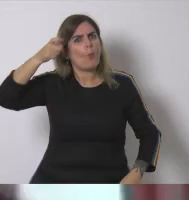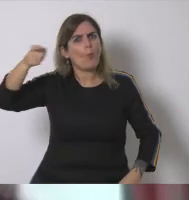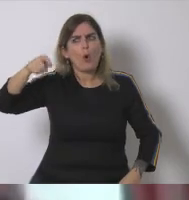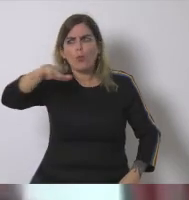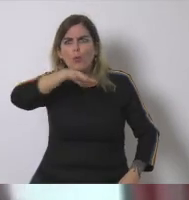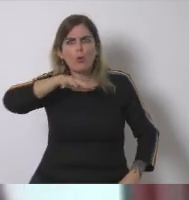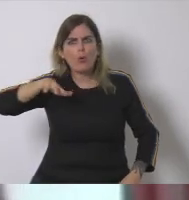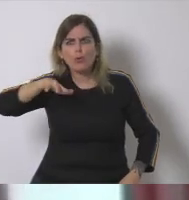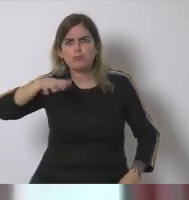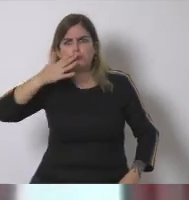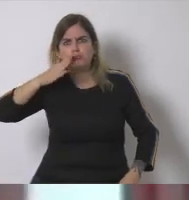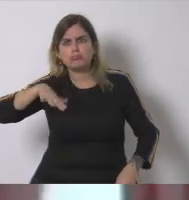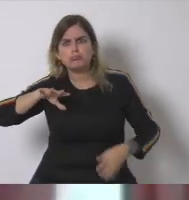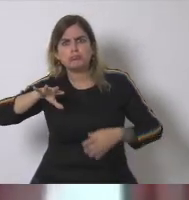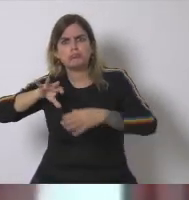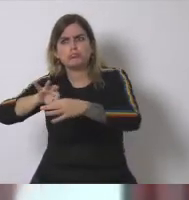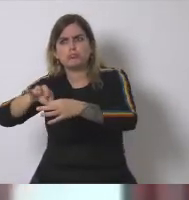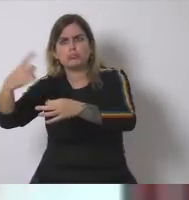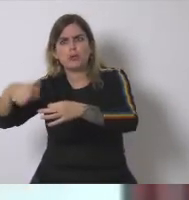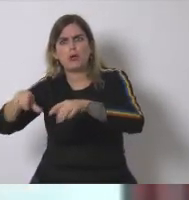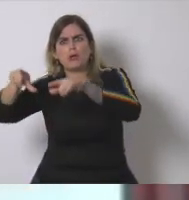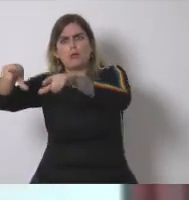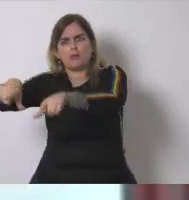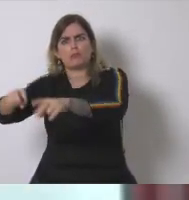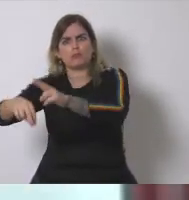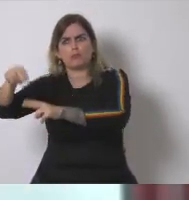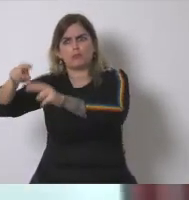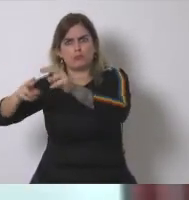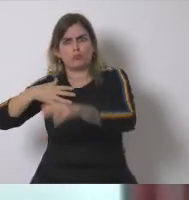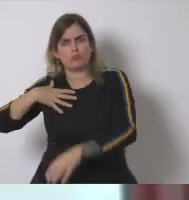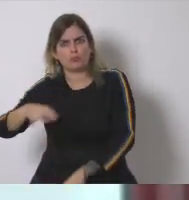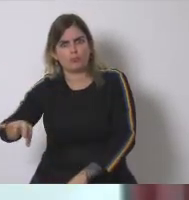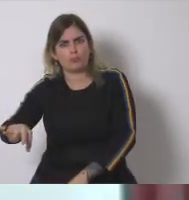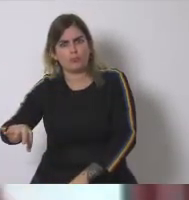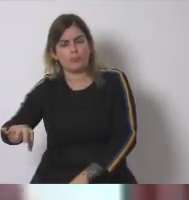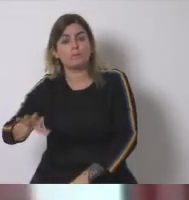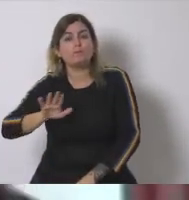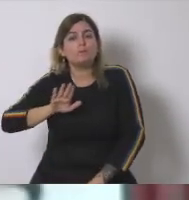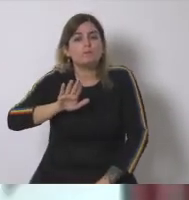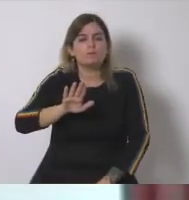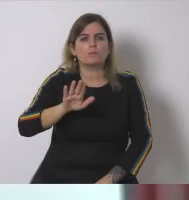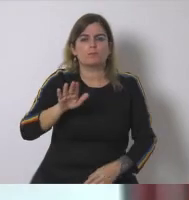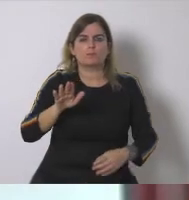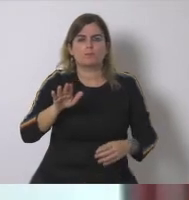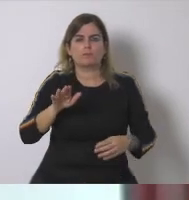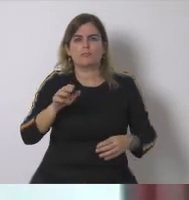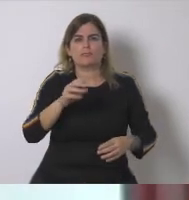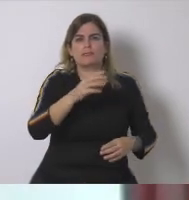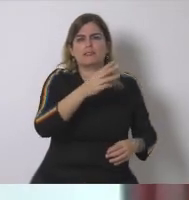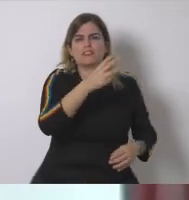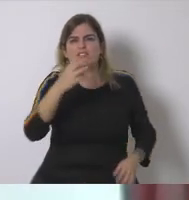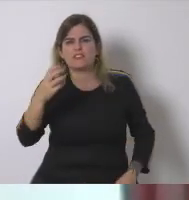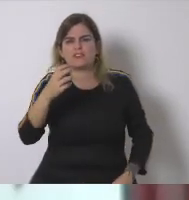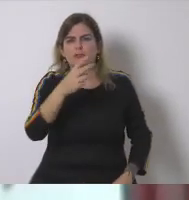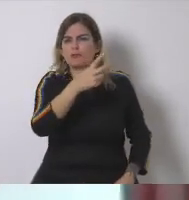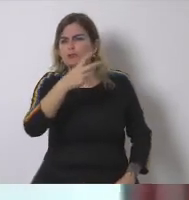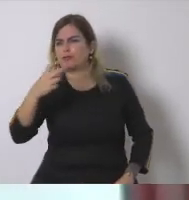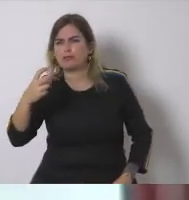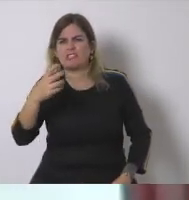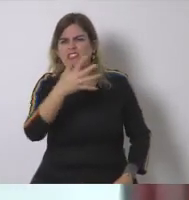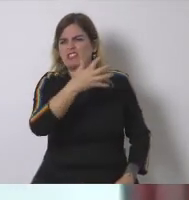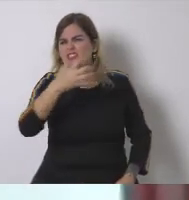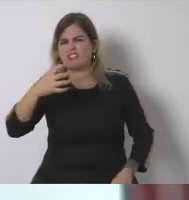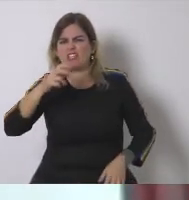de la fotovoltaica y en todos los pueblos hay lugares donde se pueden instalar las plantas lo que no podemos es